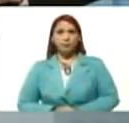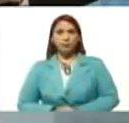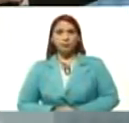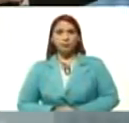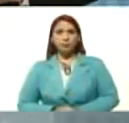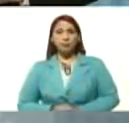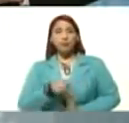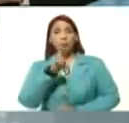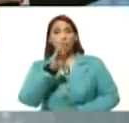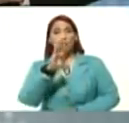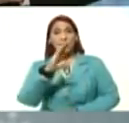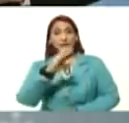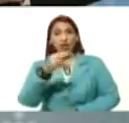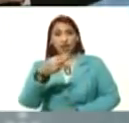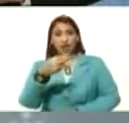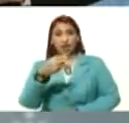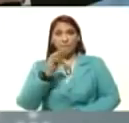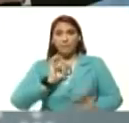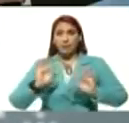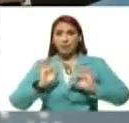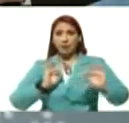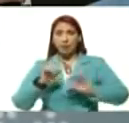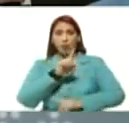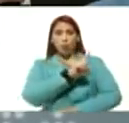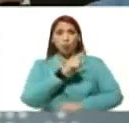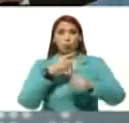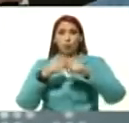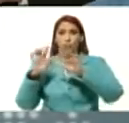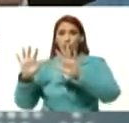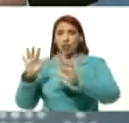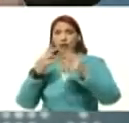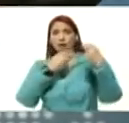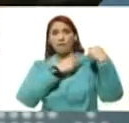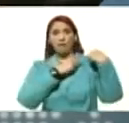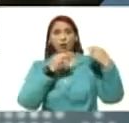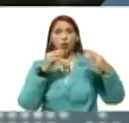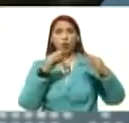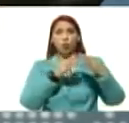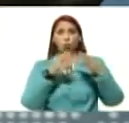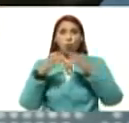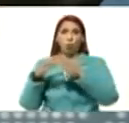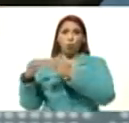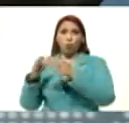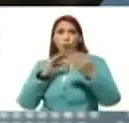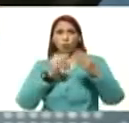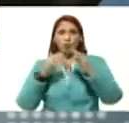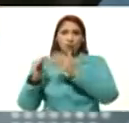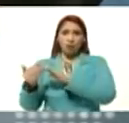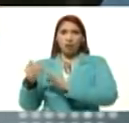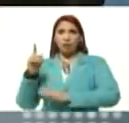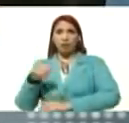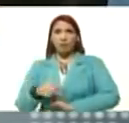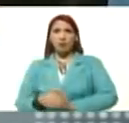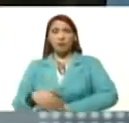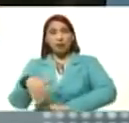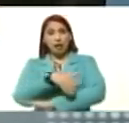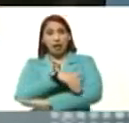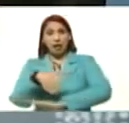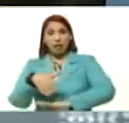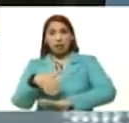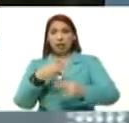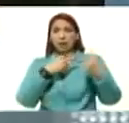las VCH prepararse para el 1x10, los jefes y las jefas de comunidades, los jefes y las jefas de calles,